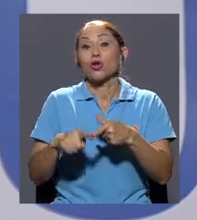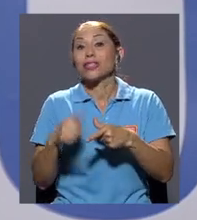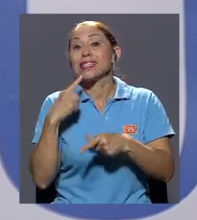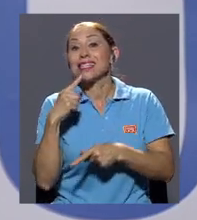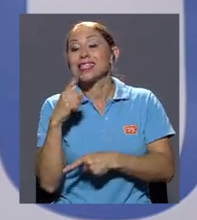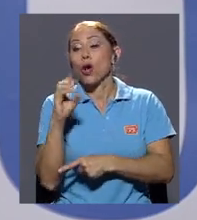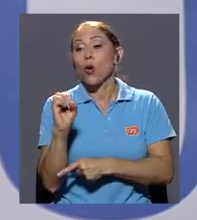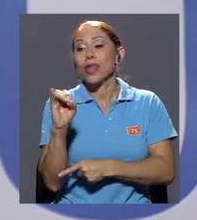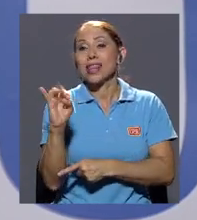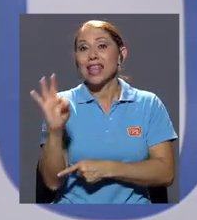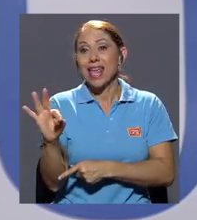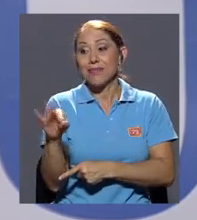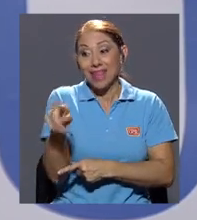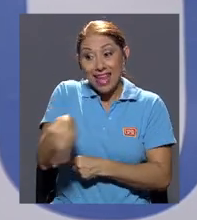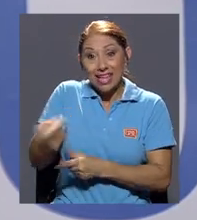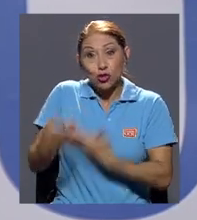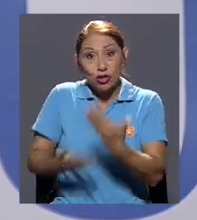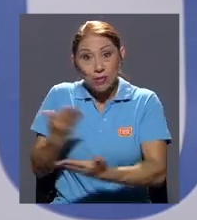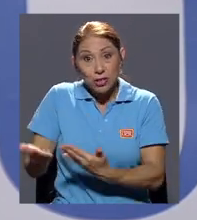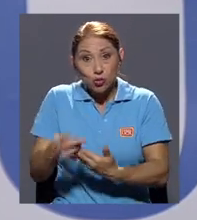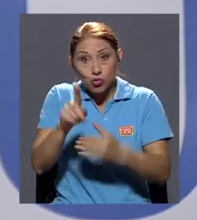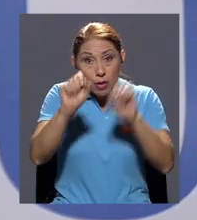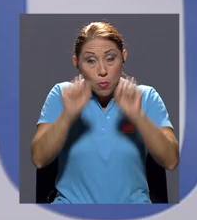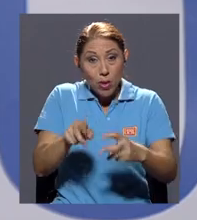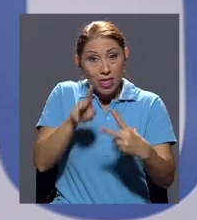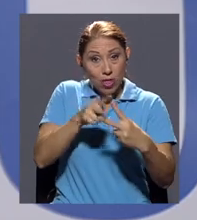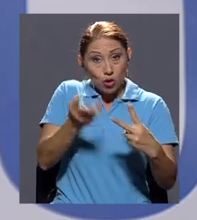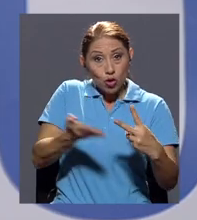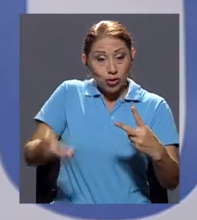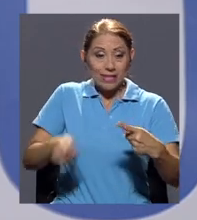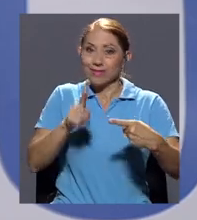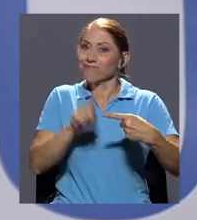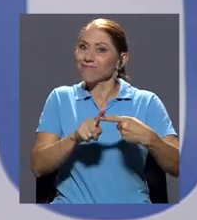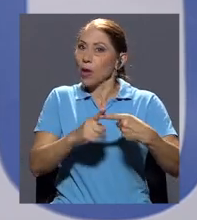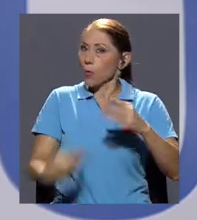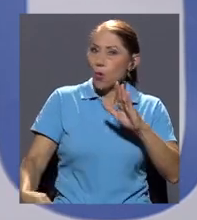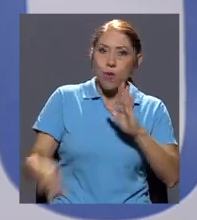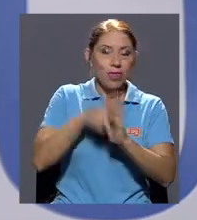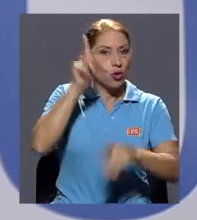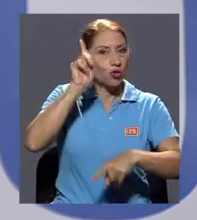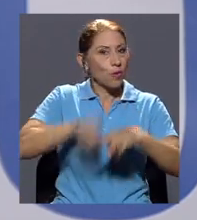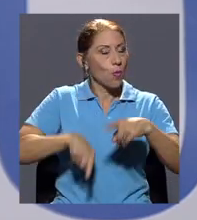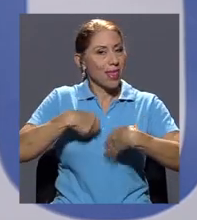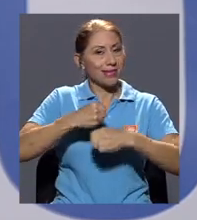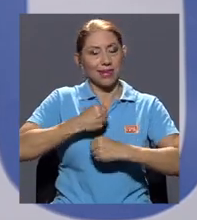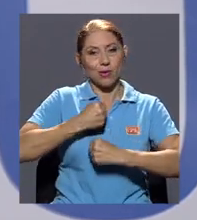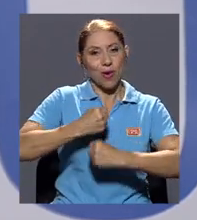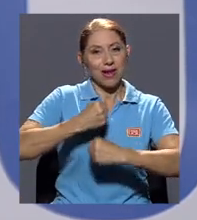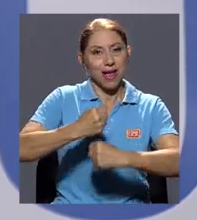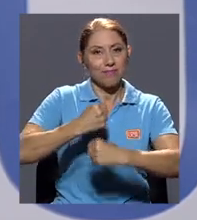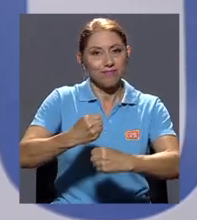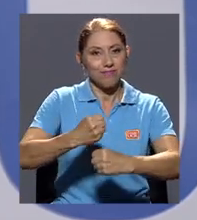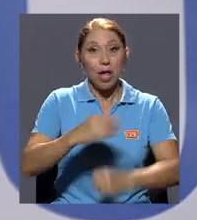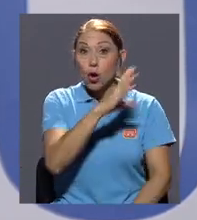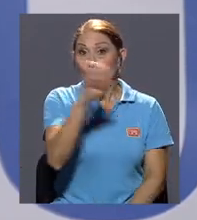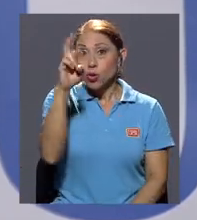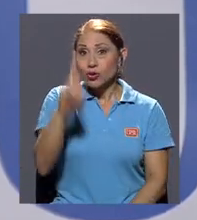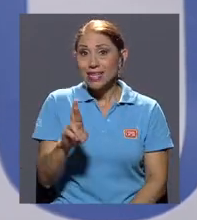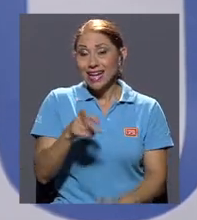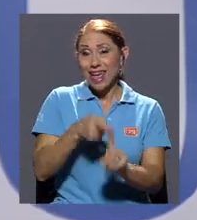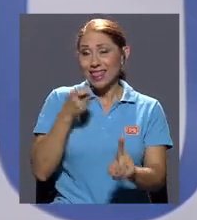hacer dos cosas. Usted puede prohibirlo del todo, la huelga y no se puede hacer, cosa que Costa Rica tiene desde 1943,